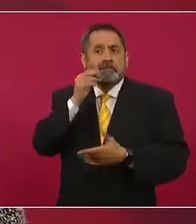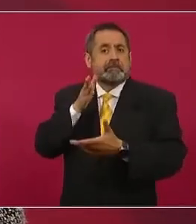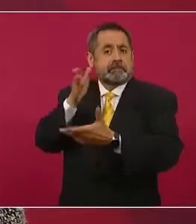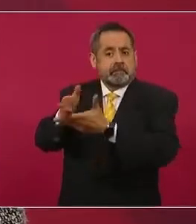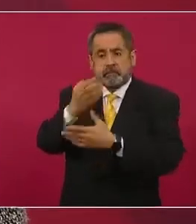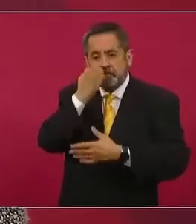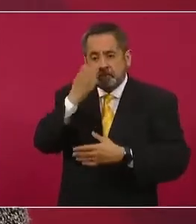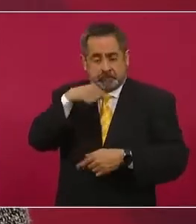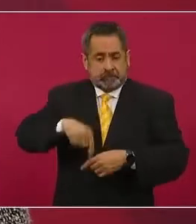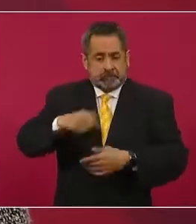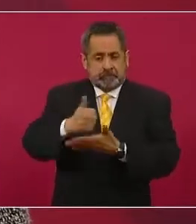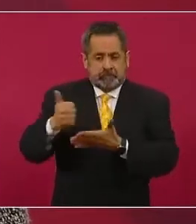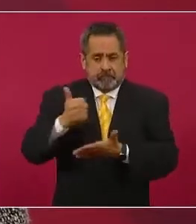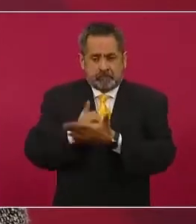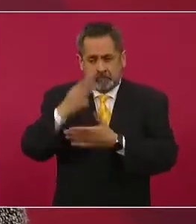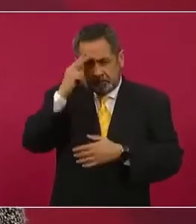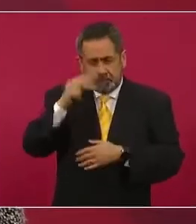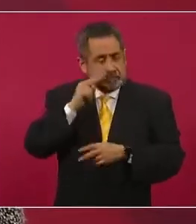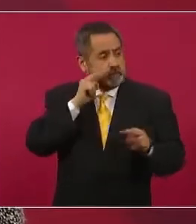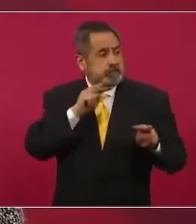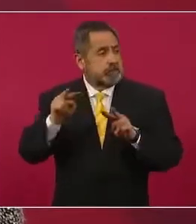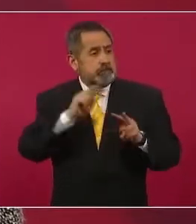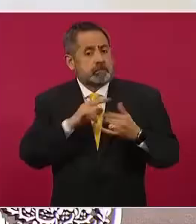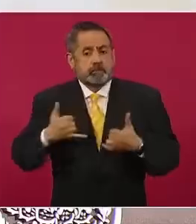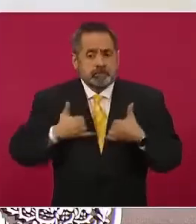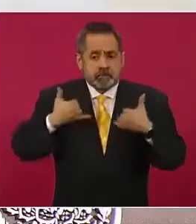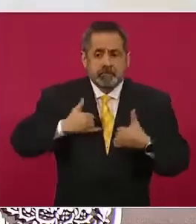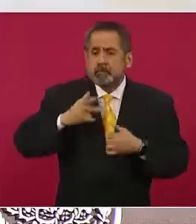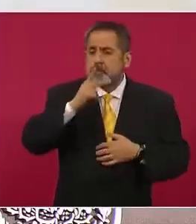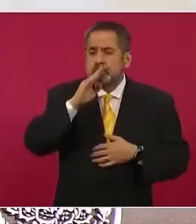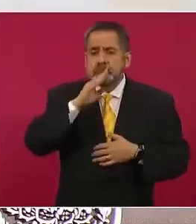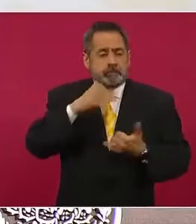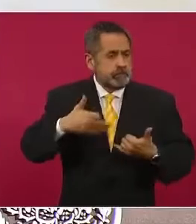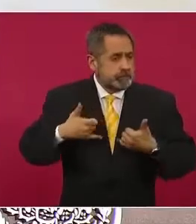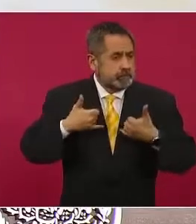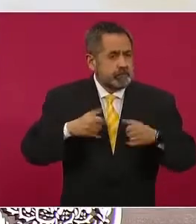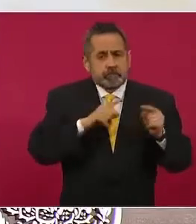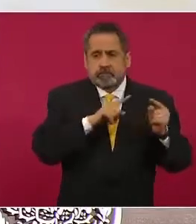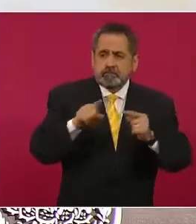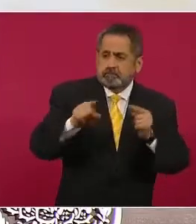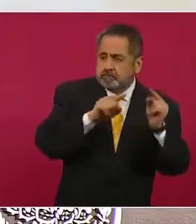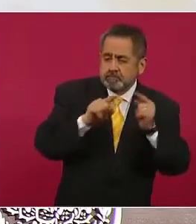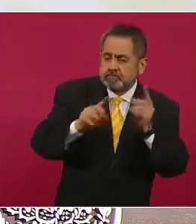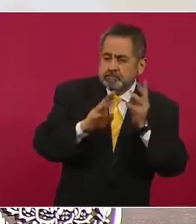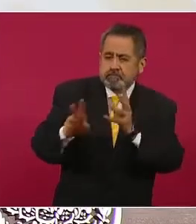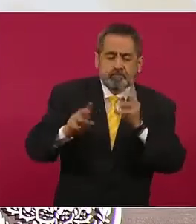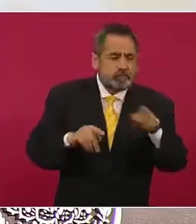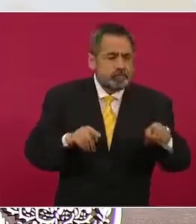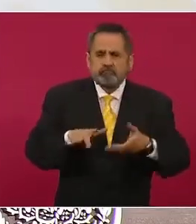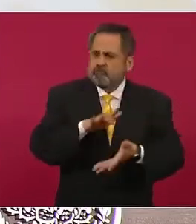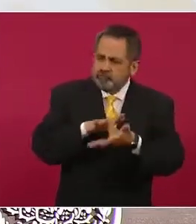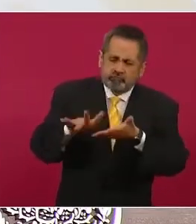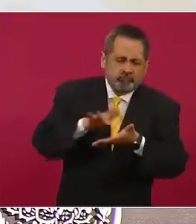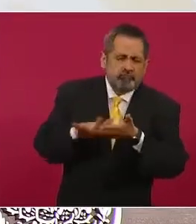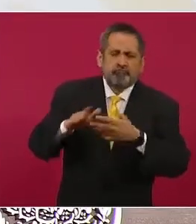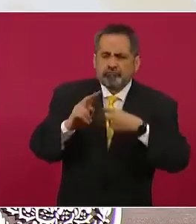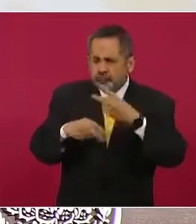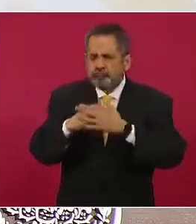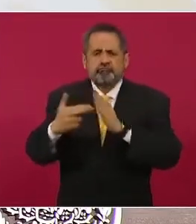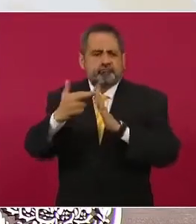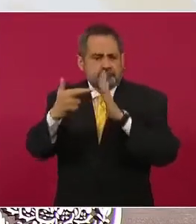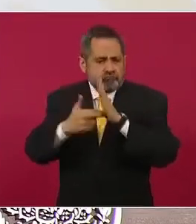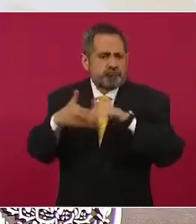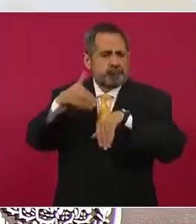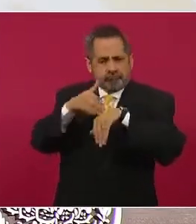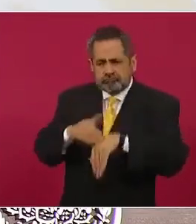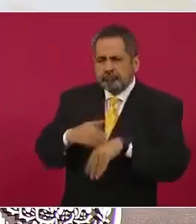Ciudad de México y veíamos cómo nuestros jóvenes y nuestros padres de familia están muy interesados y están apoyando en el protocolo de